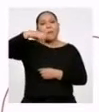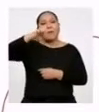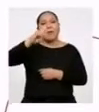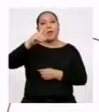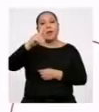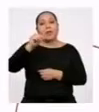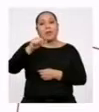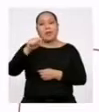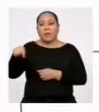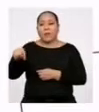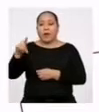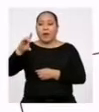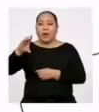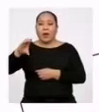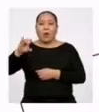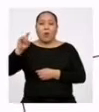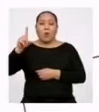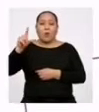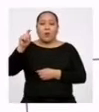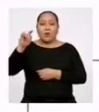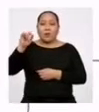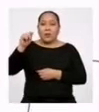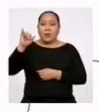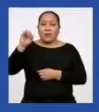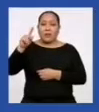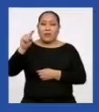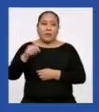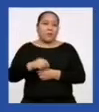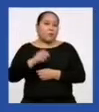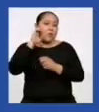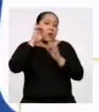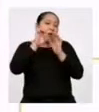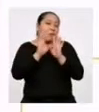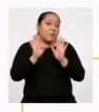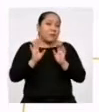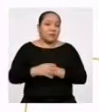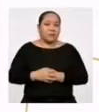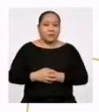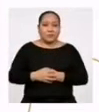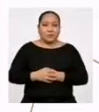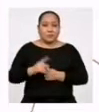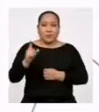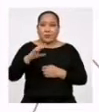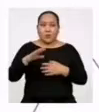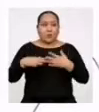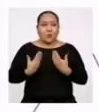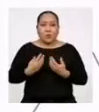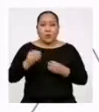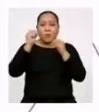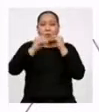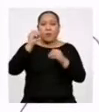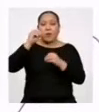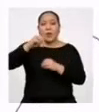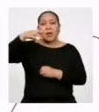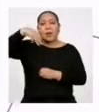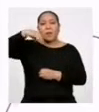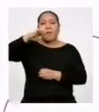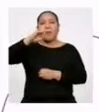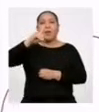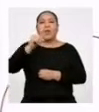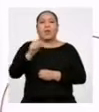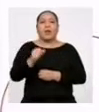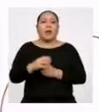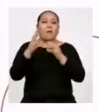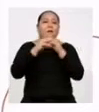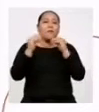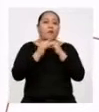aritmético para una variable cualitativa. Por ejemplo, no se puede calcular la media para las frutas favoritas de